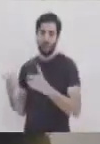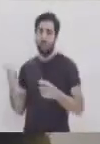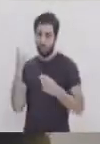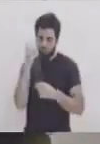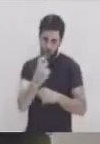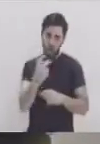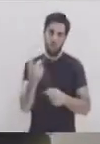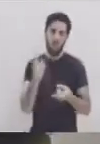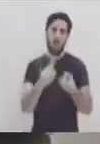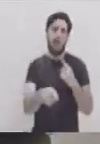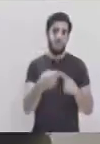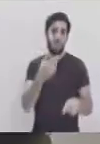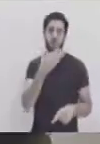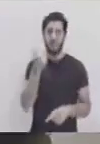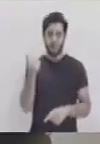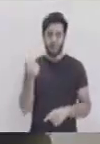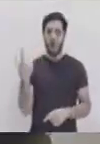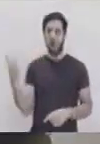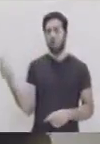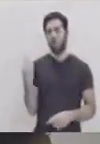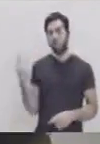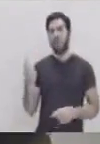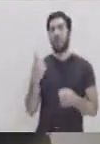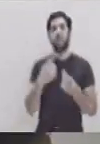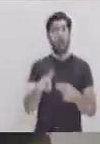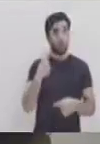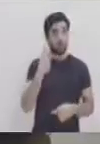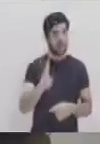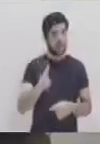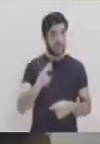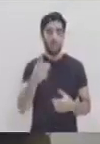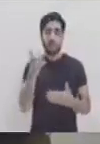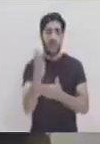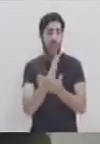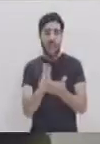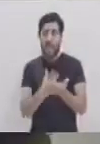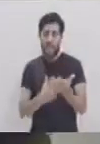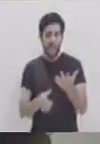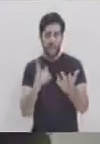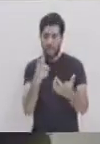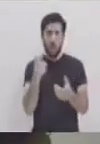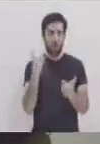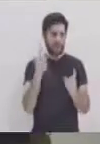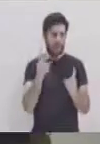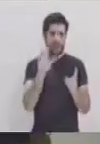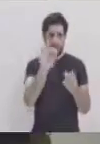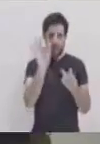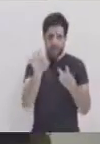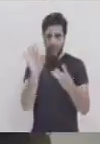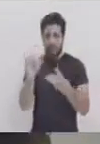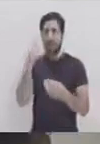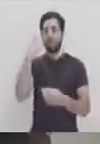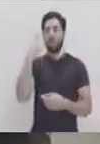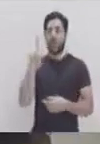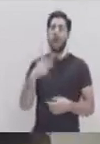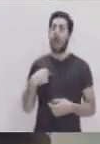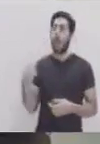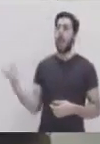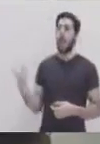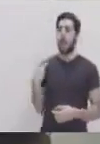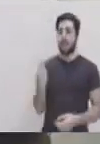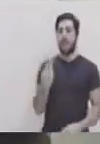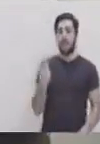o de repente es que seamos totalmente diferentes y por lo mismo sea que... Pero siempre hay una que otra situación que nos hace